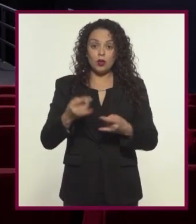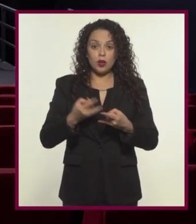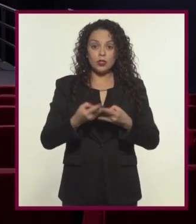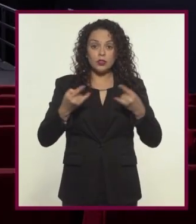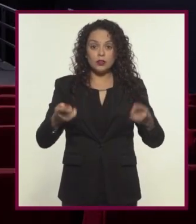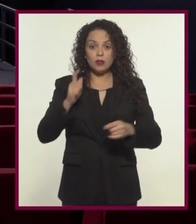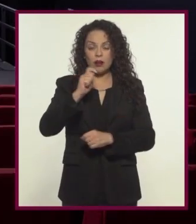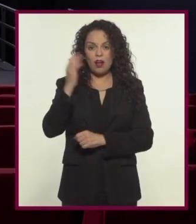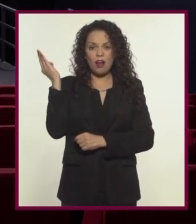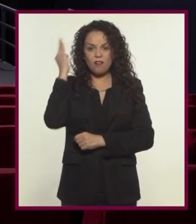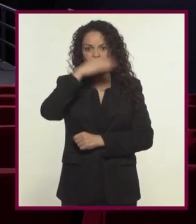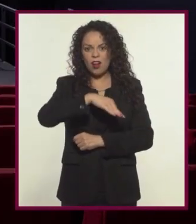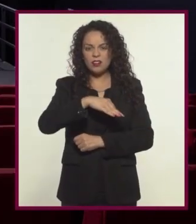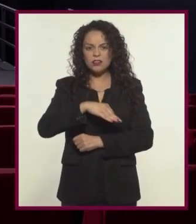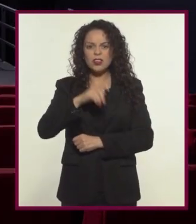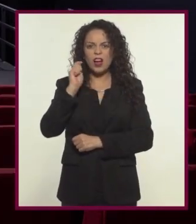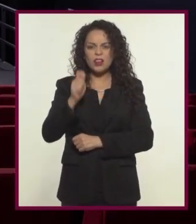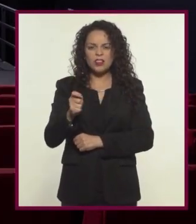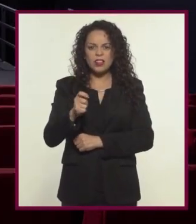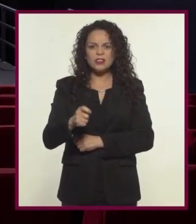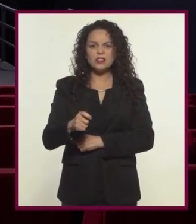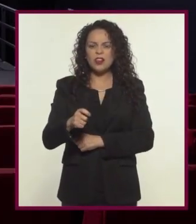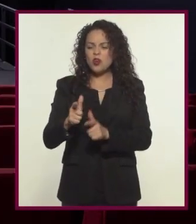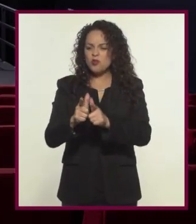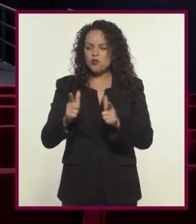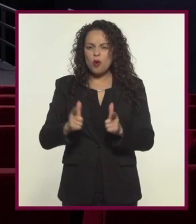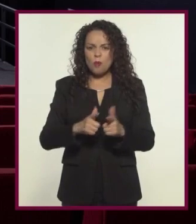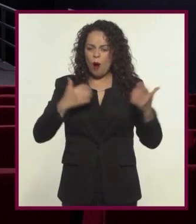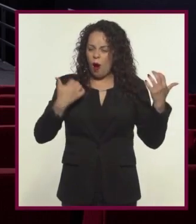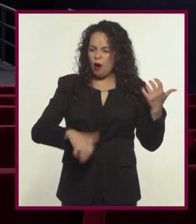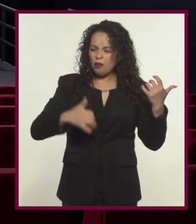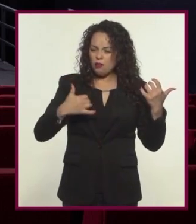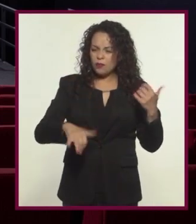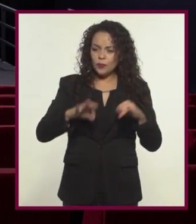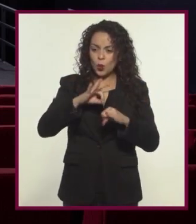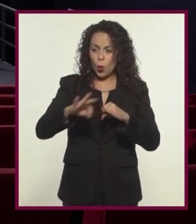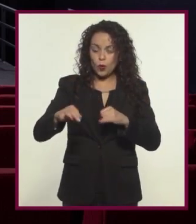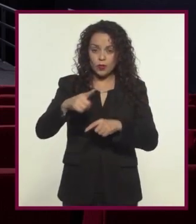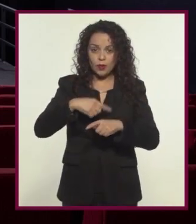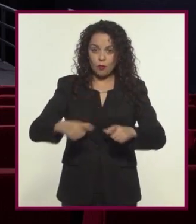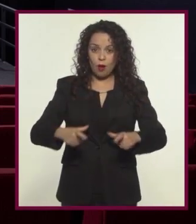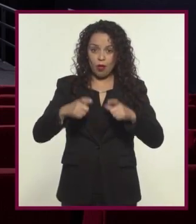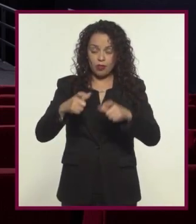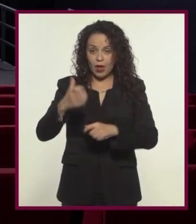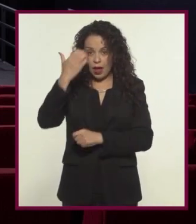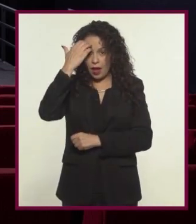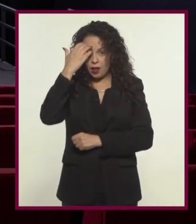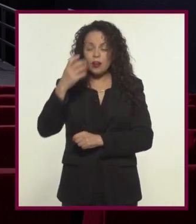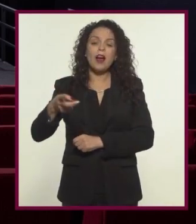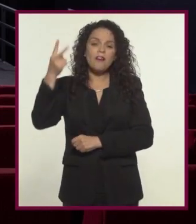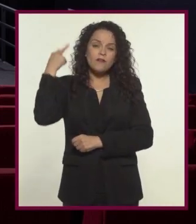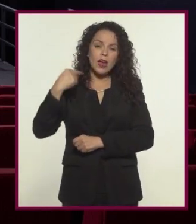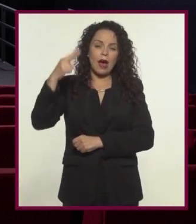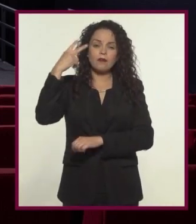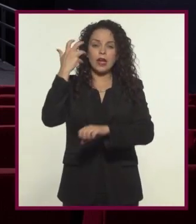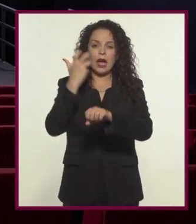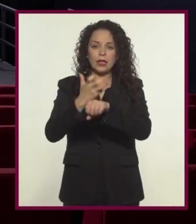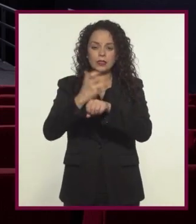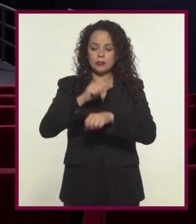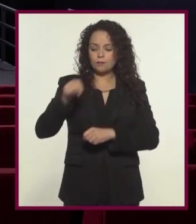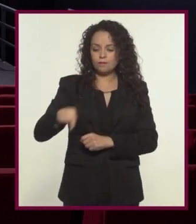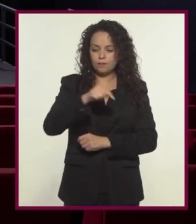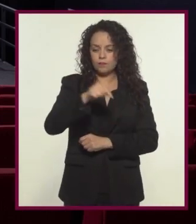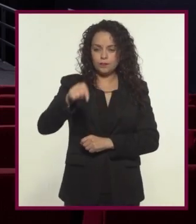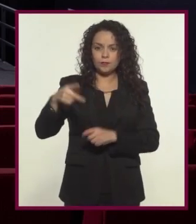Por ejemplo la historia de una falsa banda británica de heavy metal que presenta su último disco en una gira por Estados